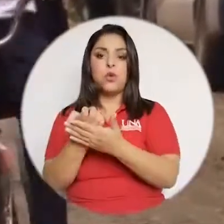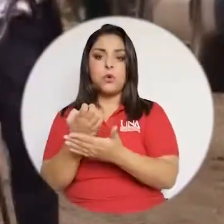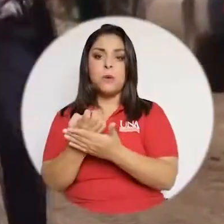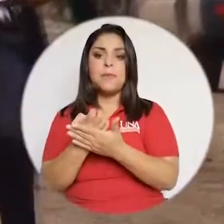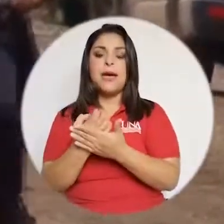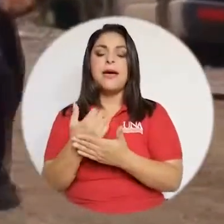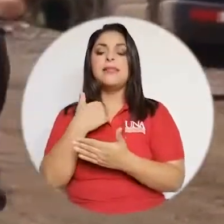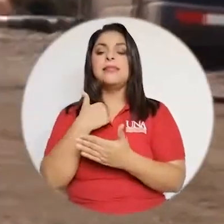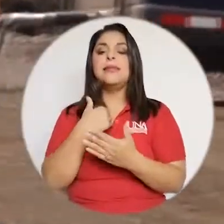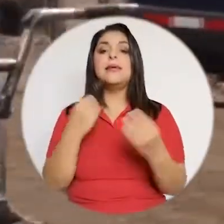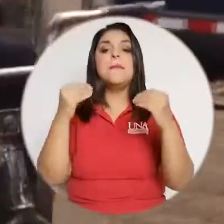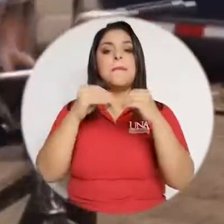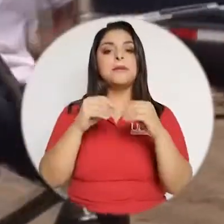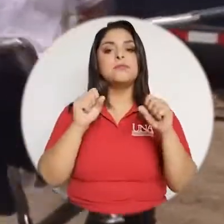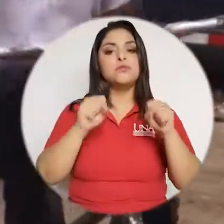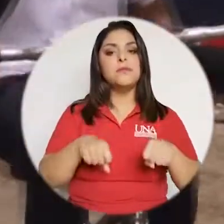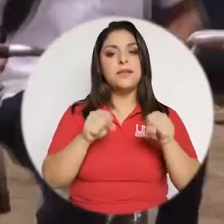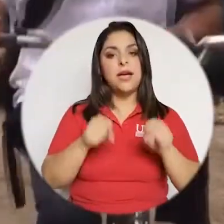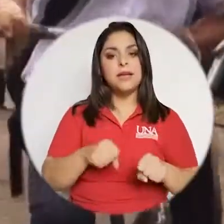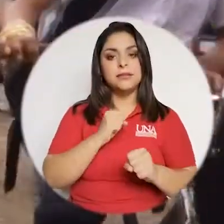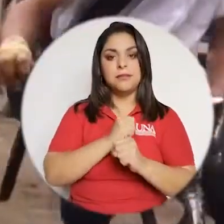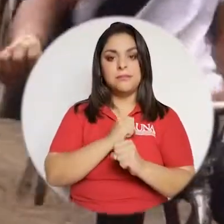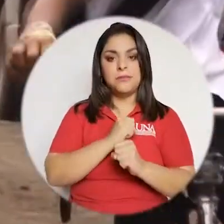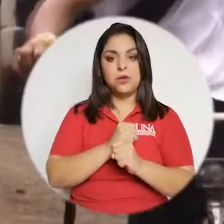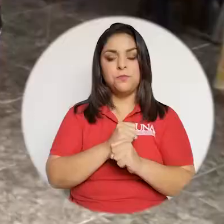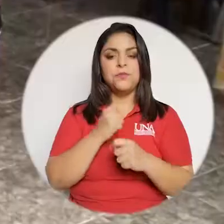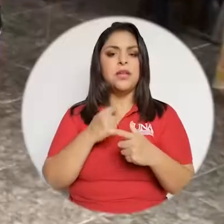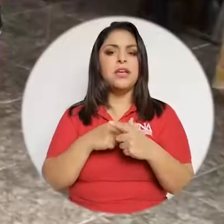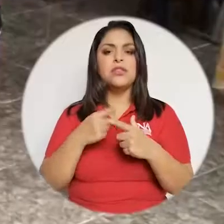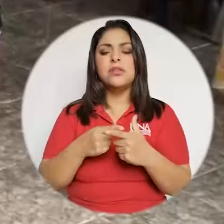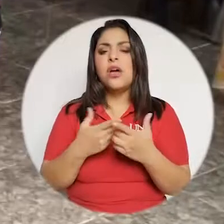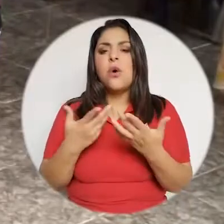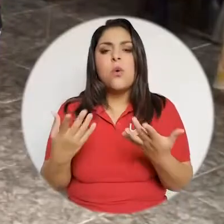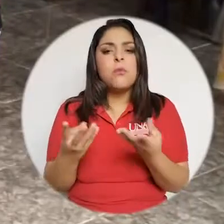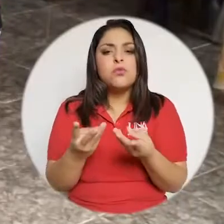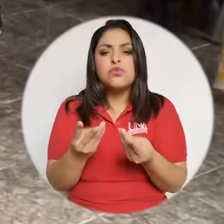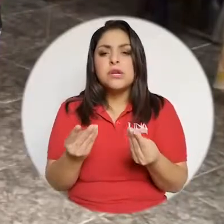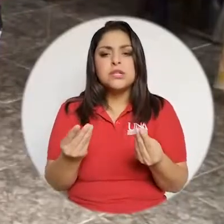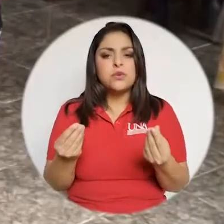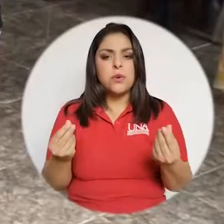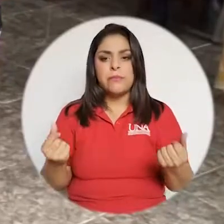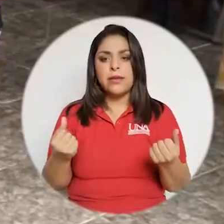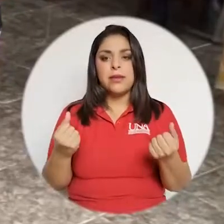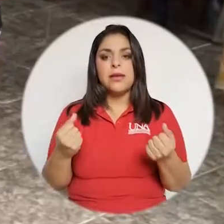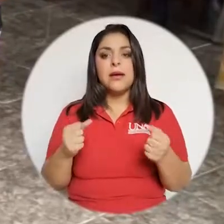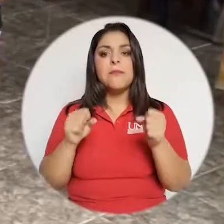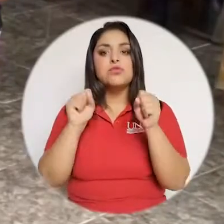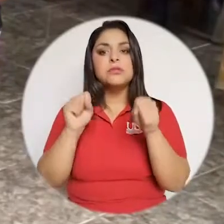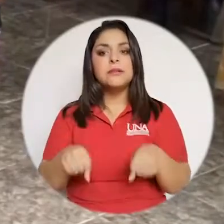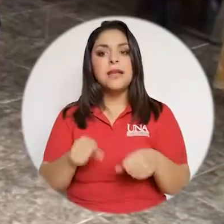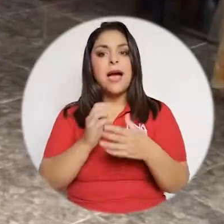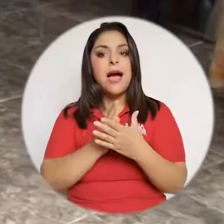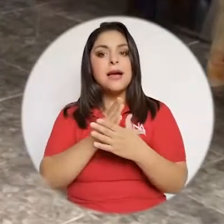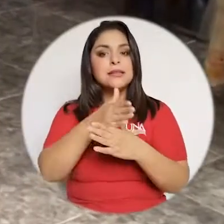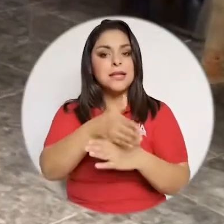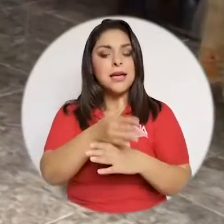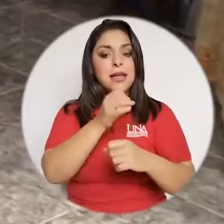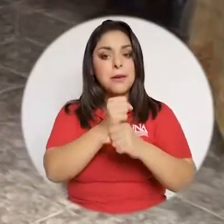más dinámicos de la economía generan más posibilidades de empleo. Entonces, ¿cómo vamos a resolver